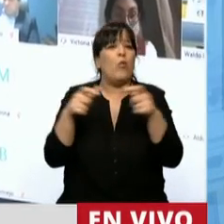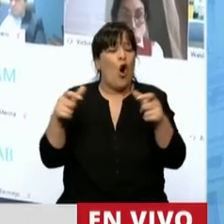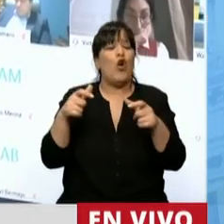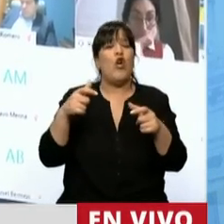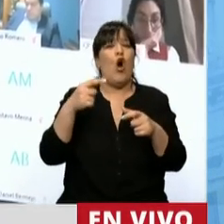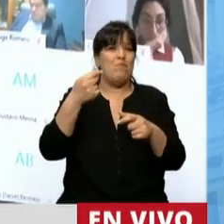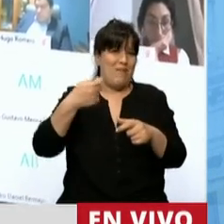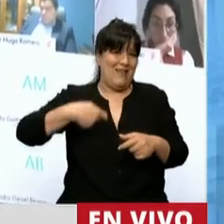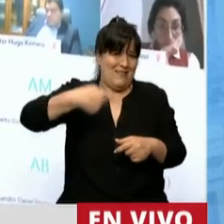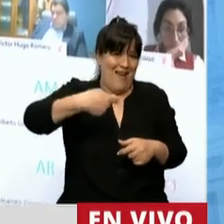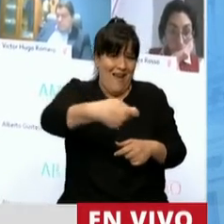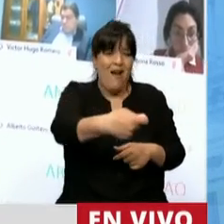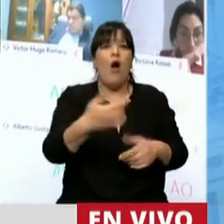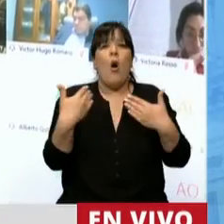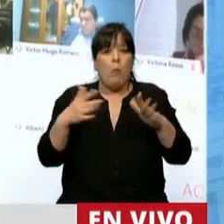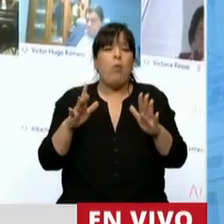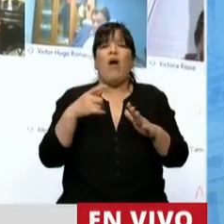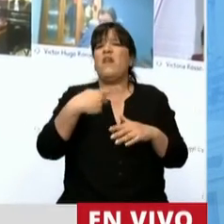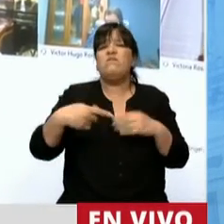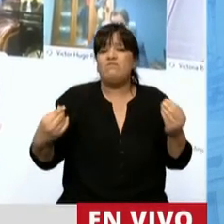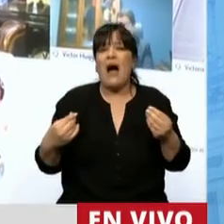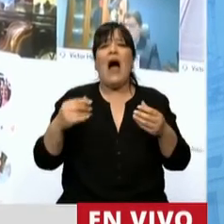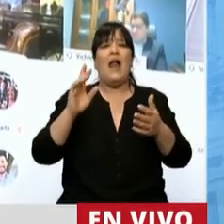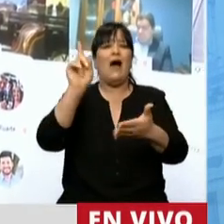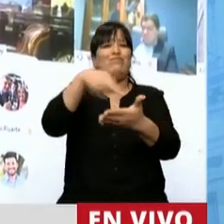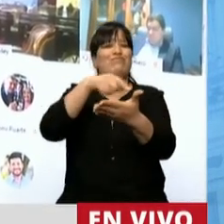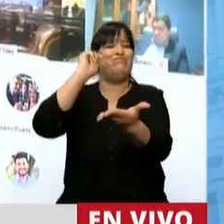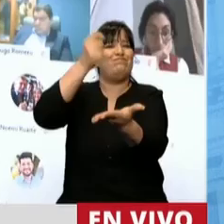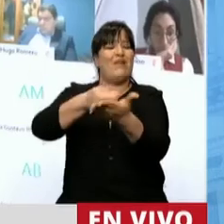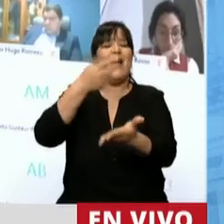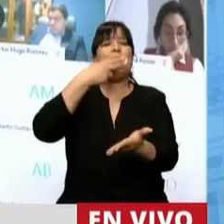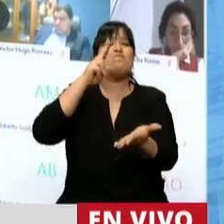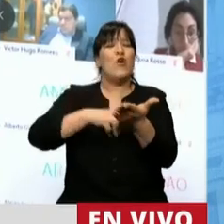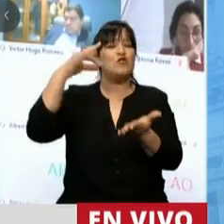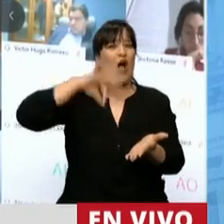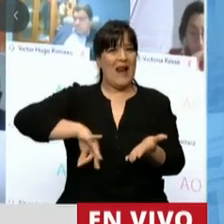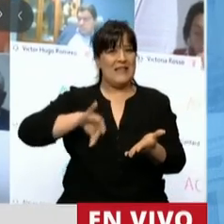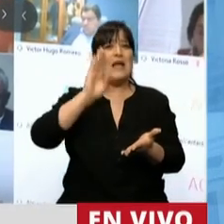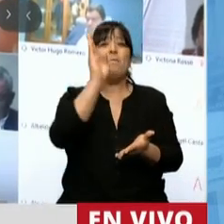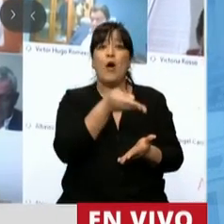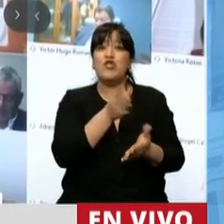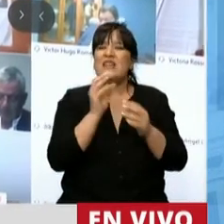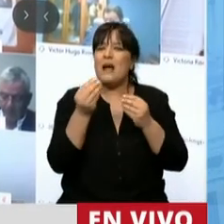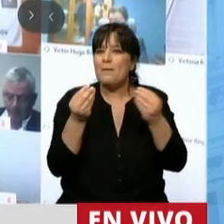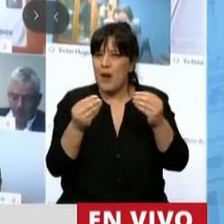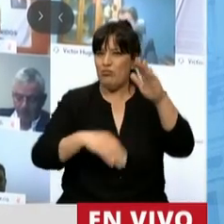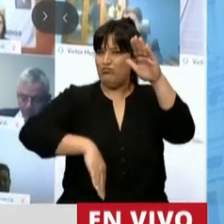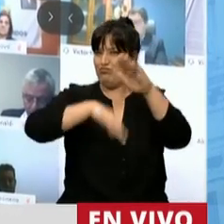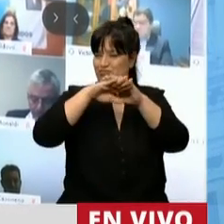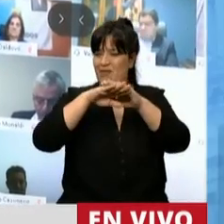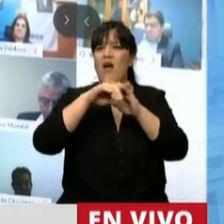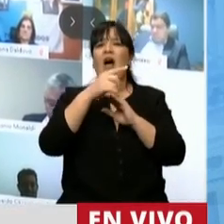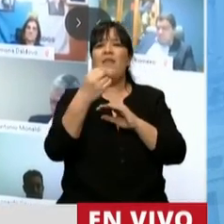crédito fiscal que podrá ser utilizado para la cancelación de impuesto a las ganancias en un porcentaje no mayor al